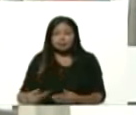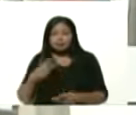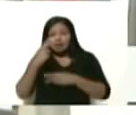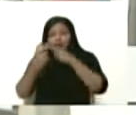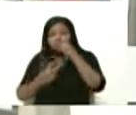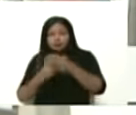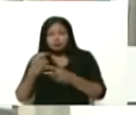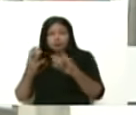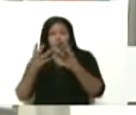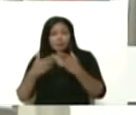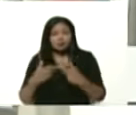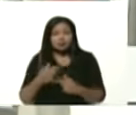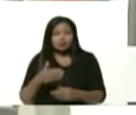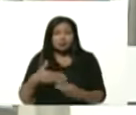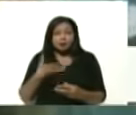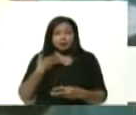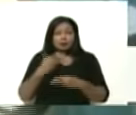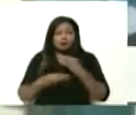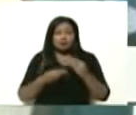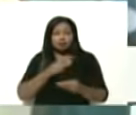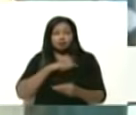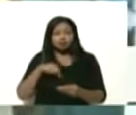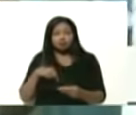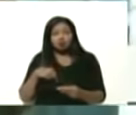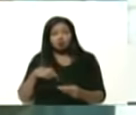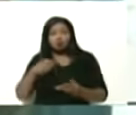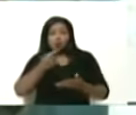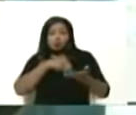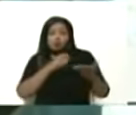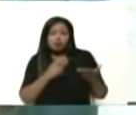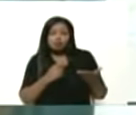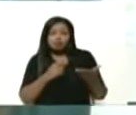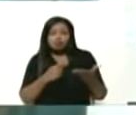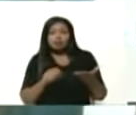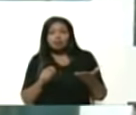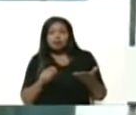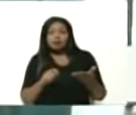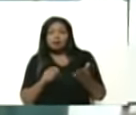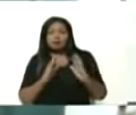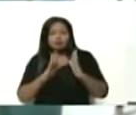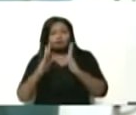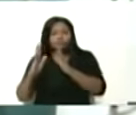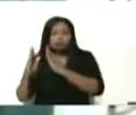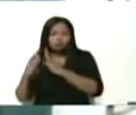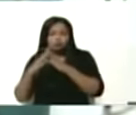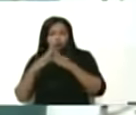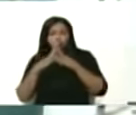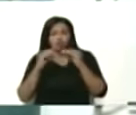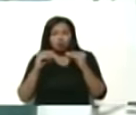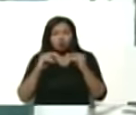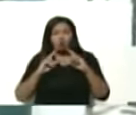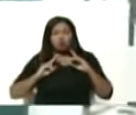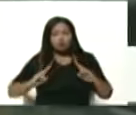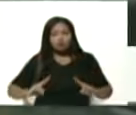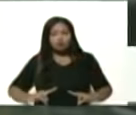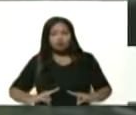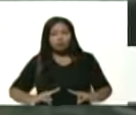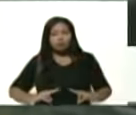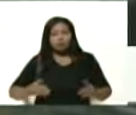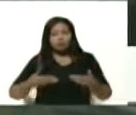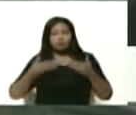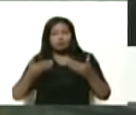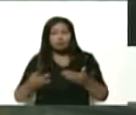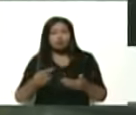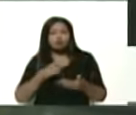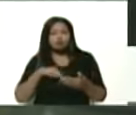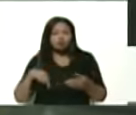en esta empresa, para poder nosotros contatar la distribución y de todos los uniformes que van a ser entregados a nuestros